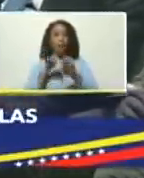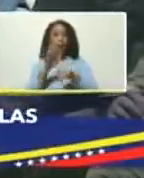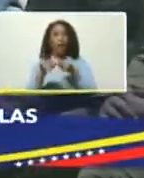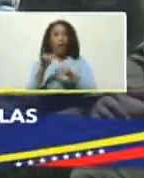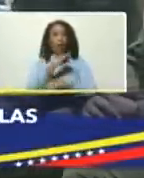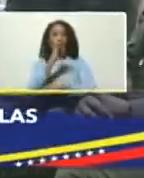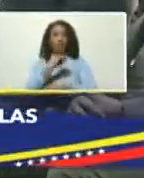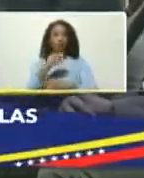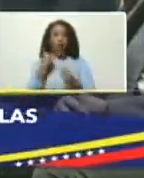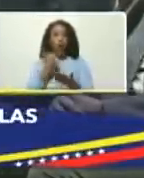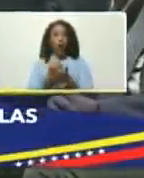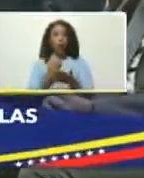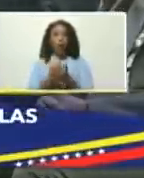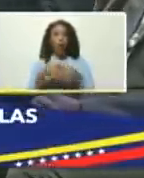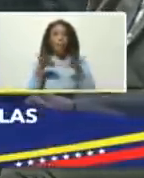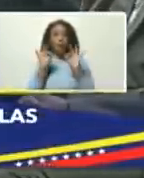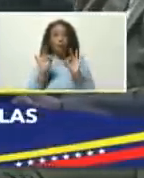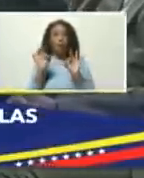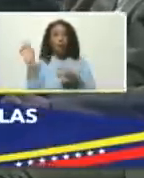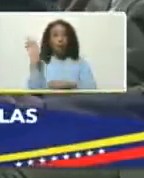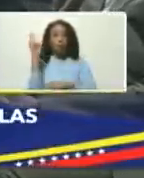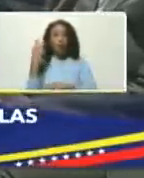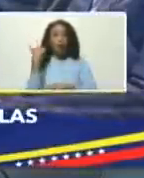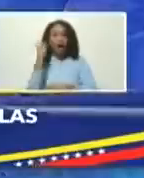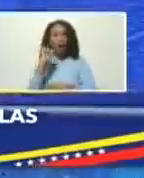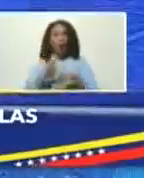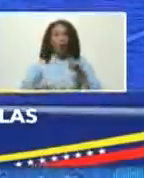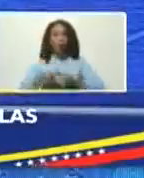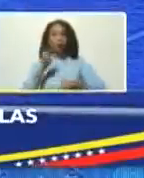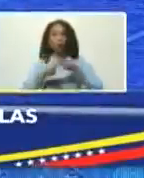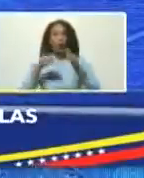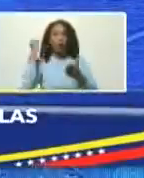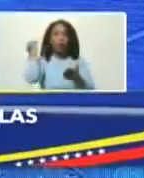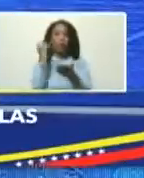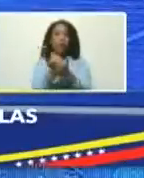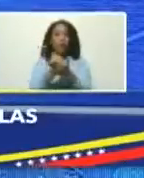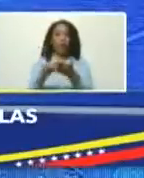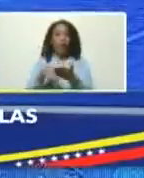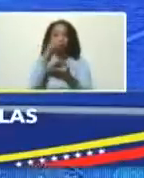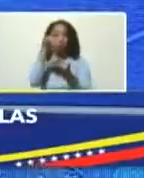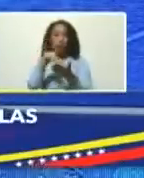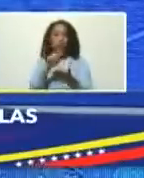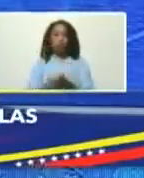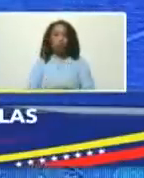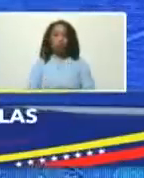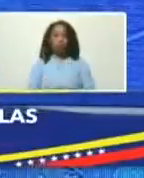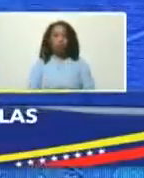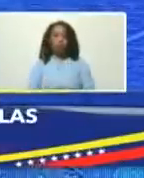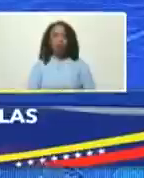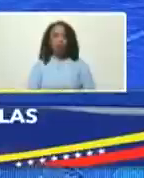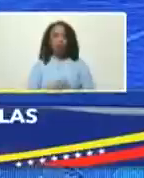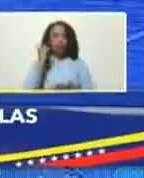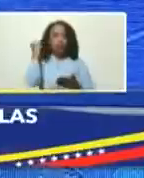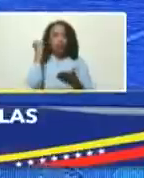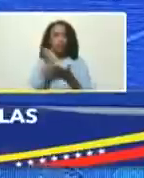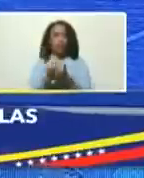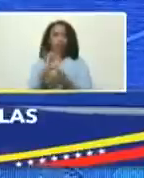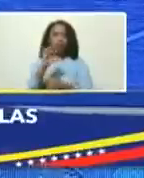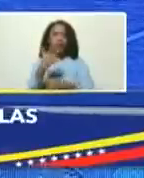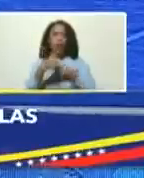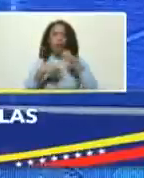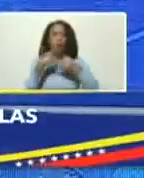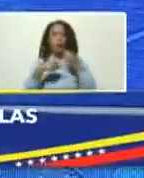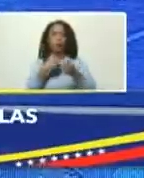zonas económicas especiales de Venezuela tenemos que construirlo con un sello nacional un sello tricolor